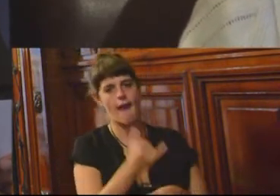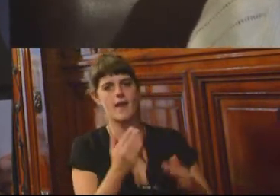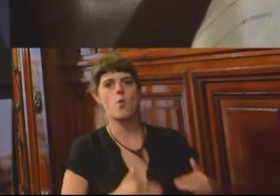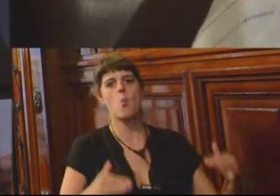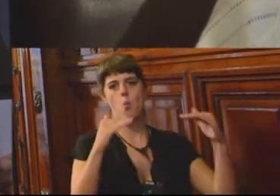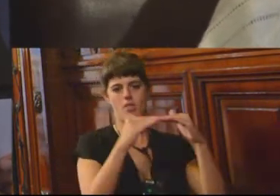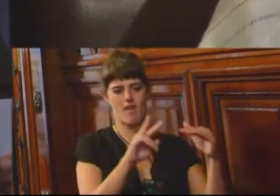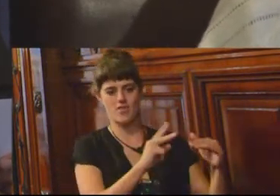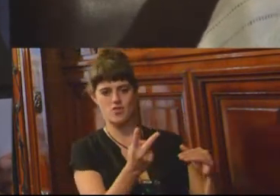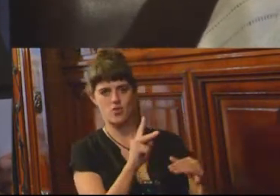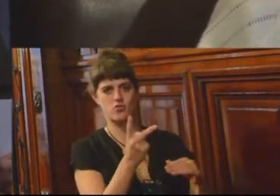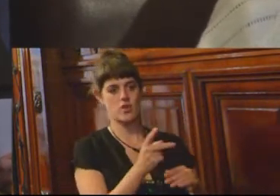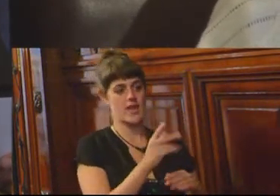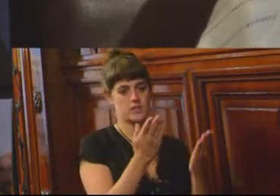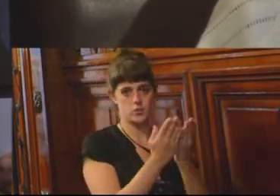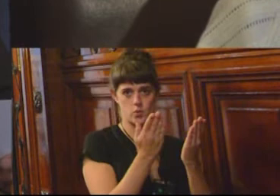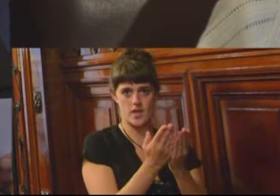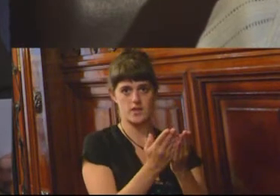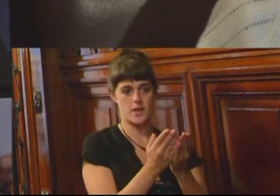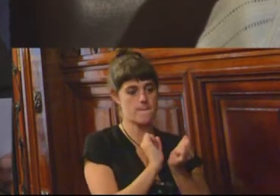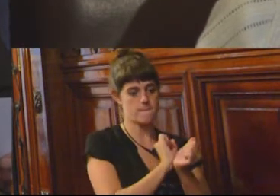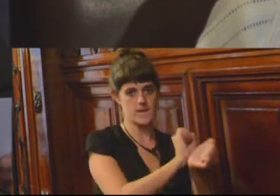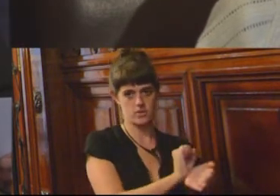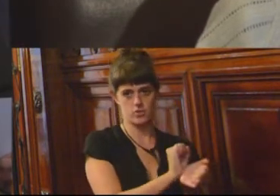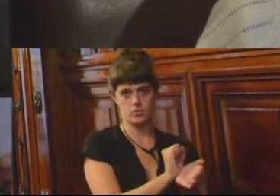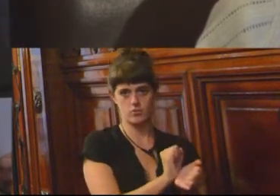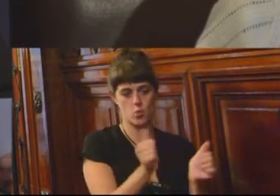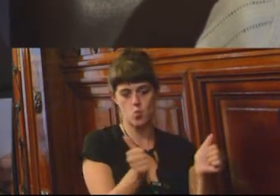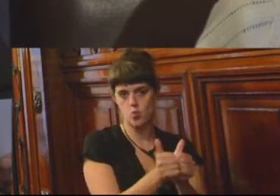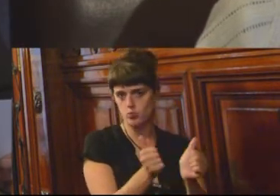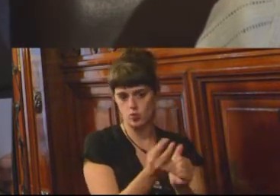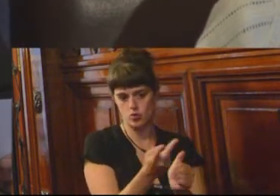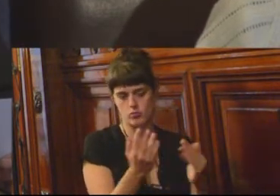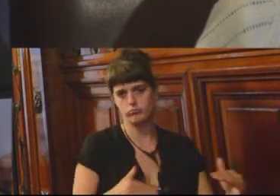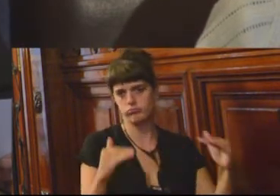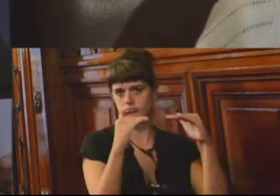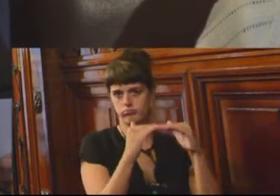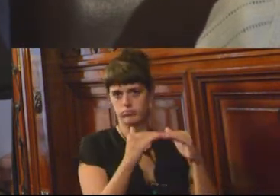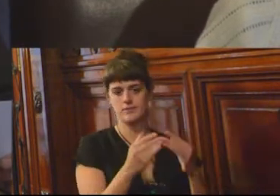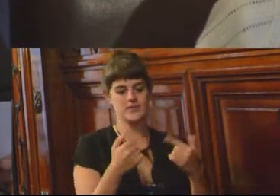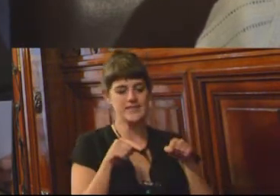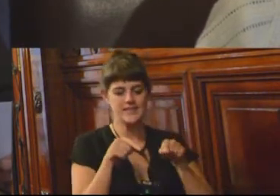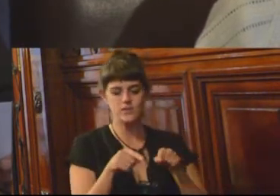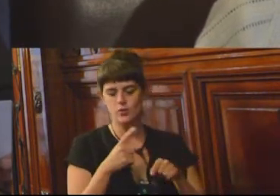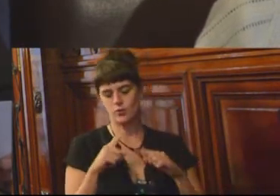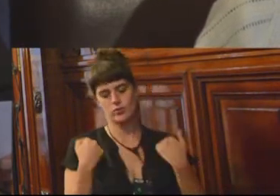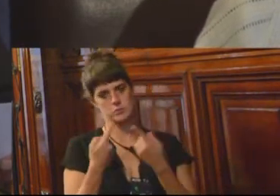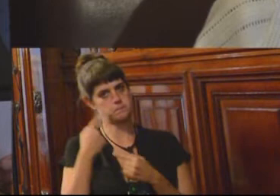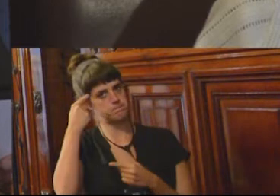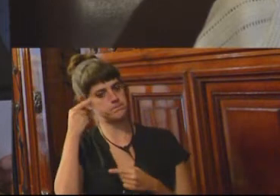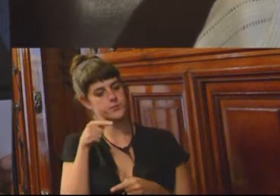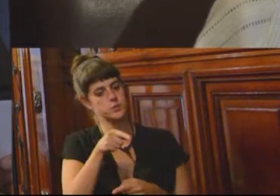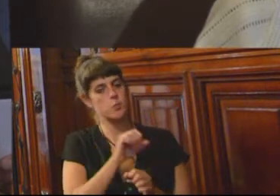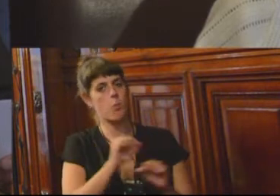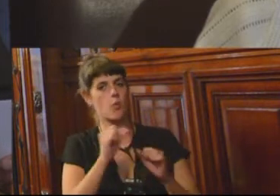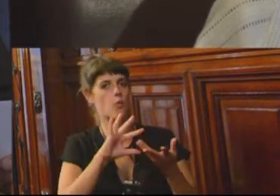presos y penitenciarios que cursan juntos la carrera. Y entendemos nosotros que esto puede ser una forma